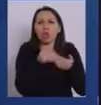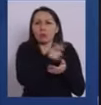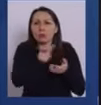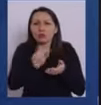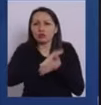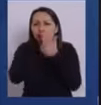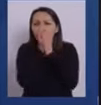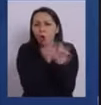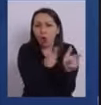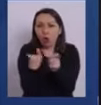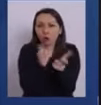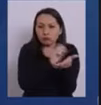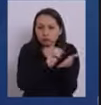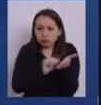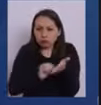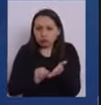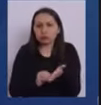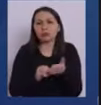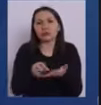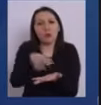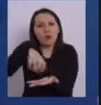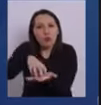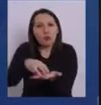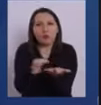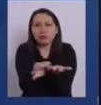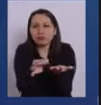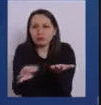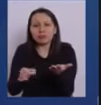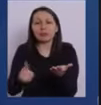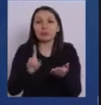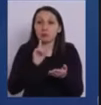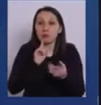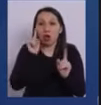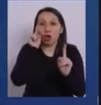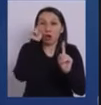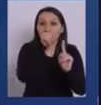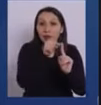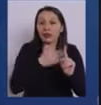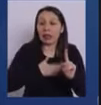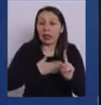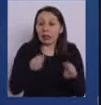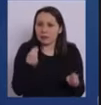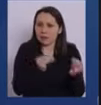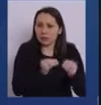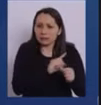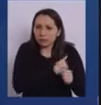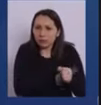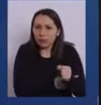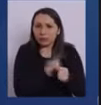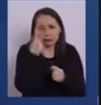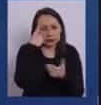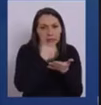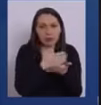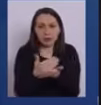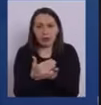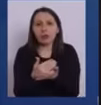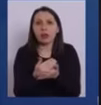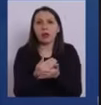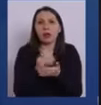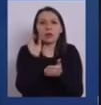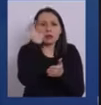todas las estrategias locales, comunales, que vayan en el fortalecimiento de la estrategia de